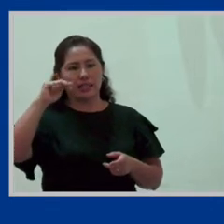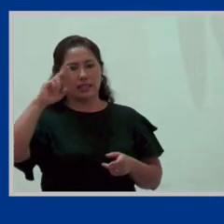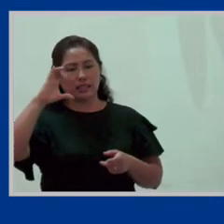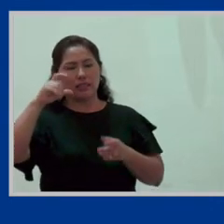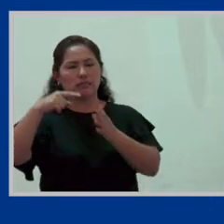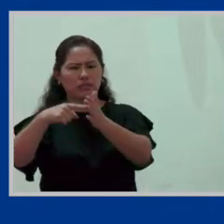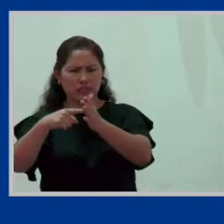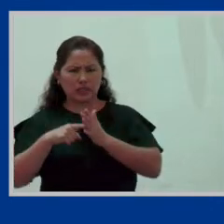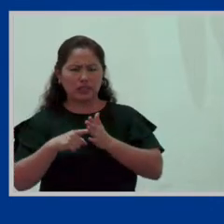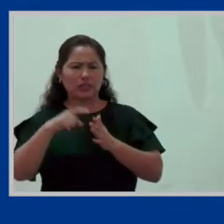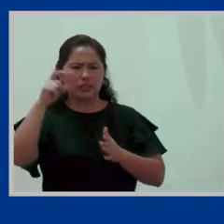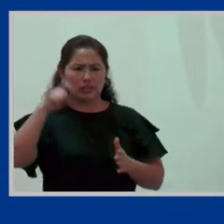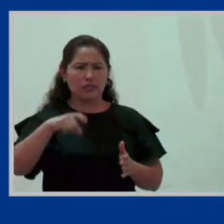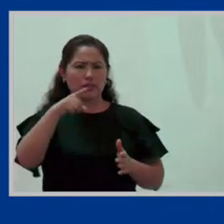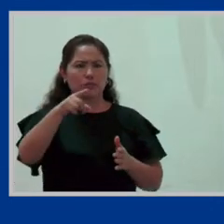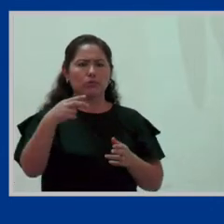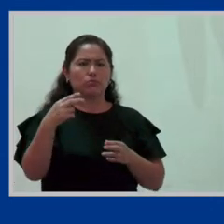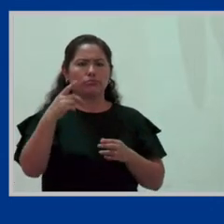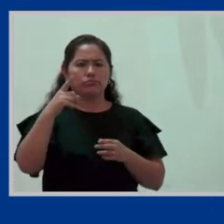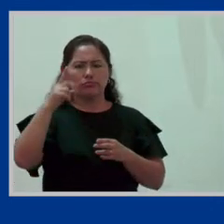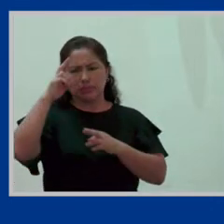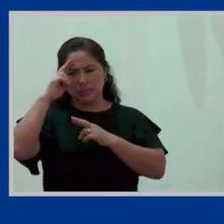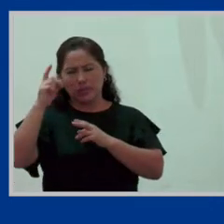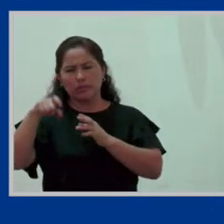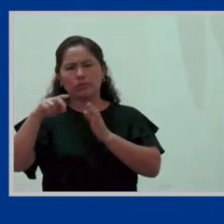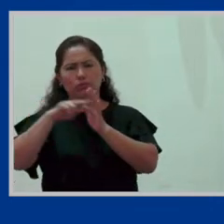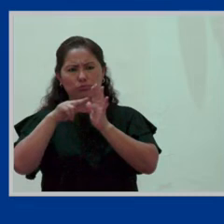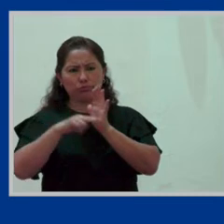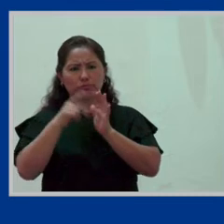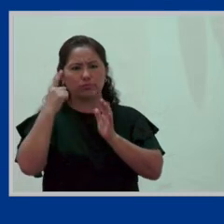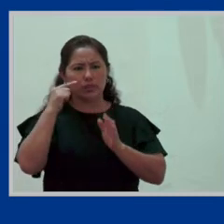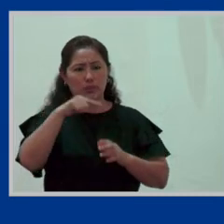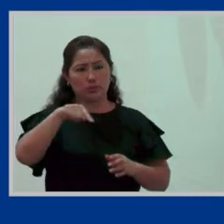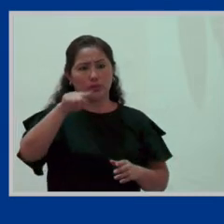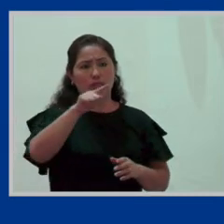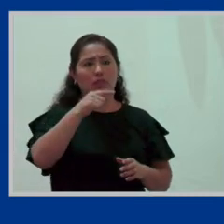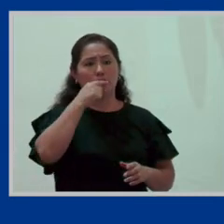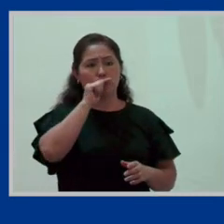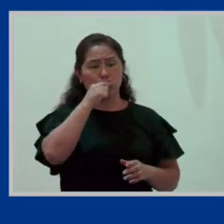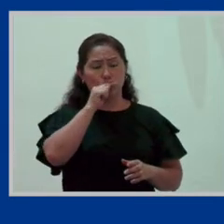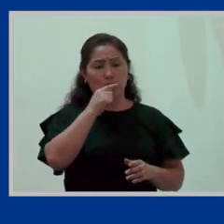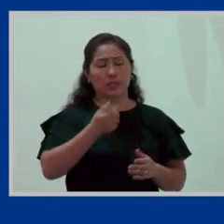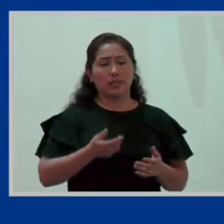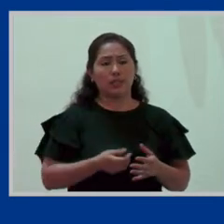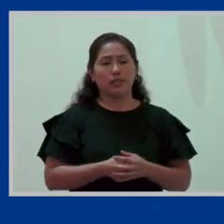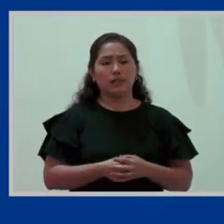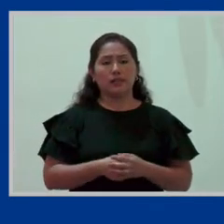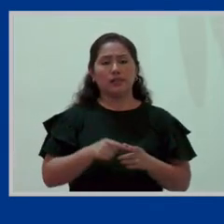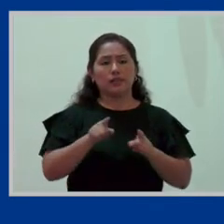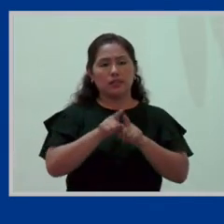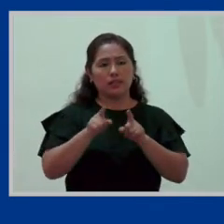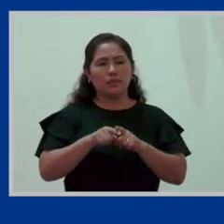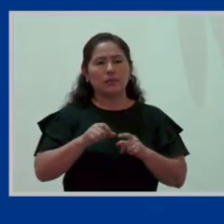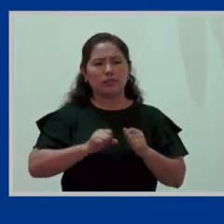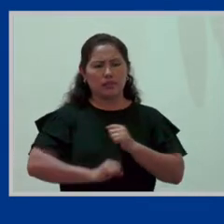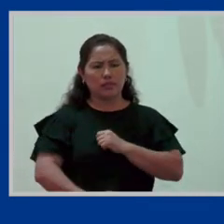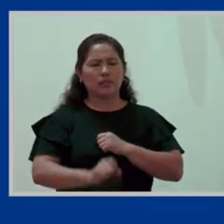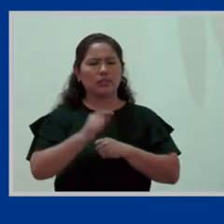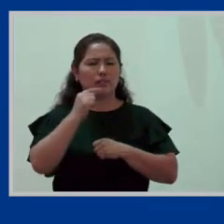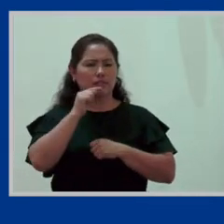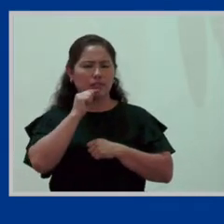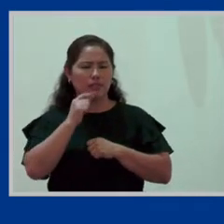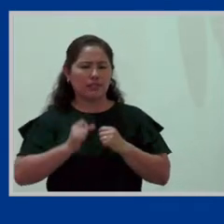necesarias que se cumplan para el respeto y la salvaguarda, por supuesto, de la mujer y del niño, niña recién